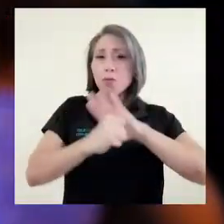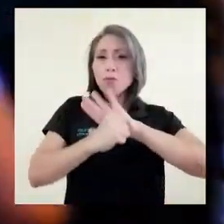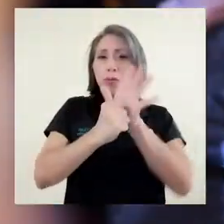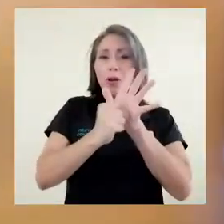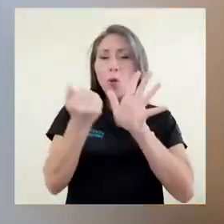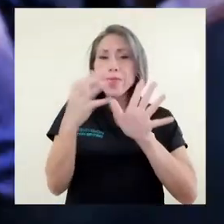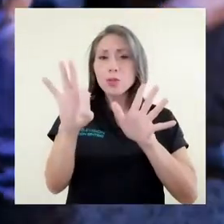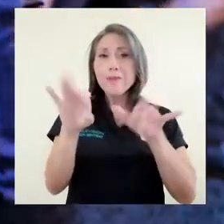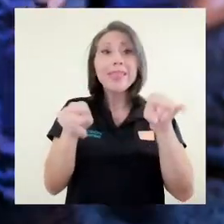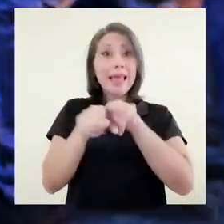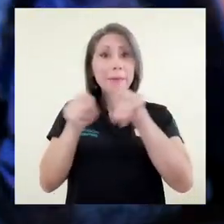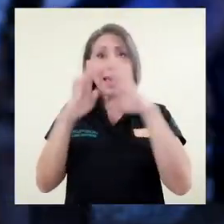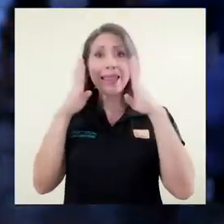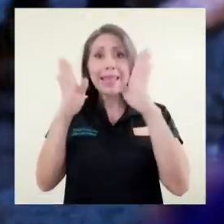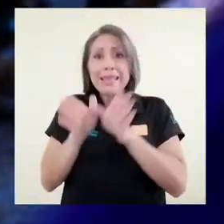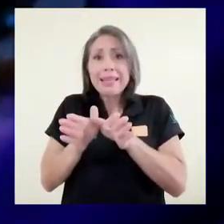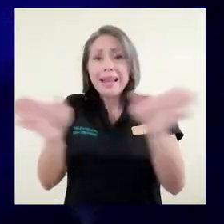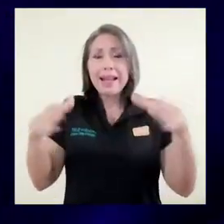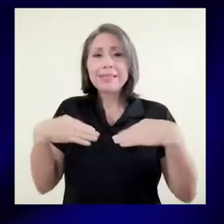mental de los ticos?